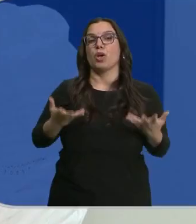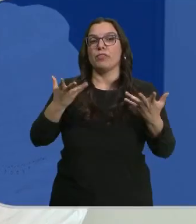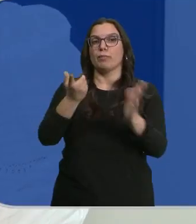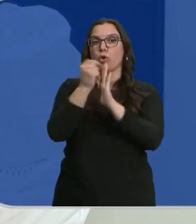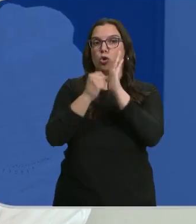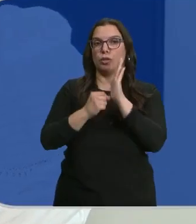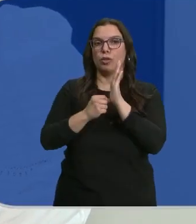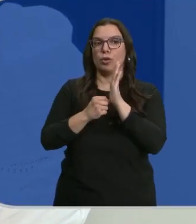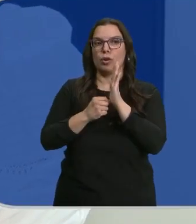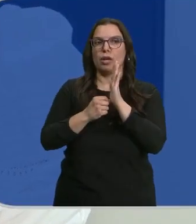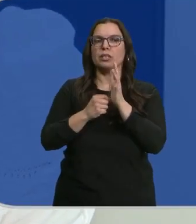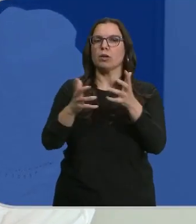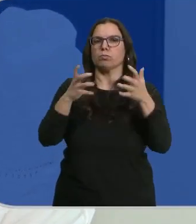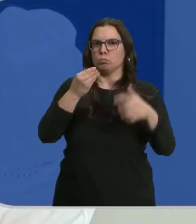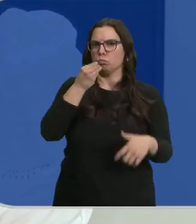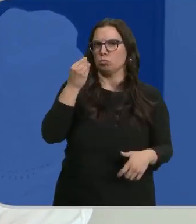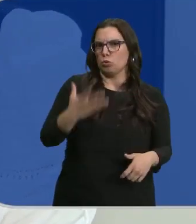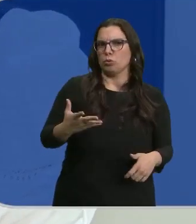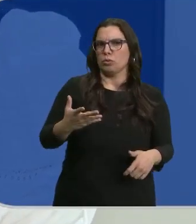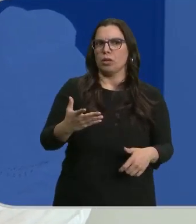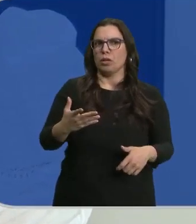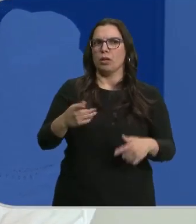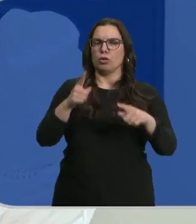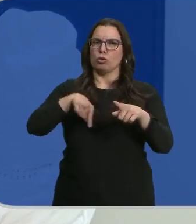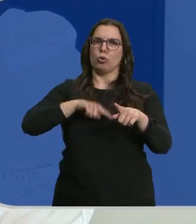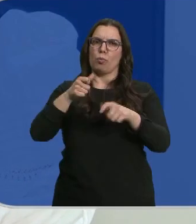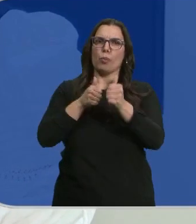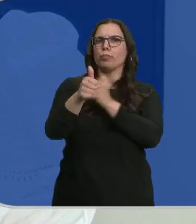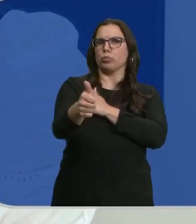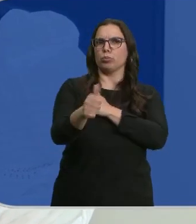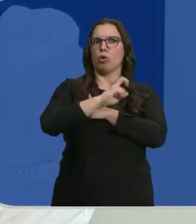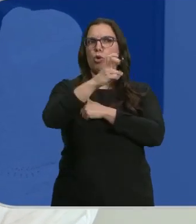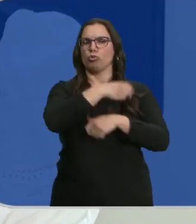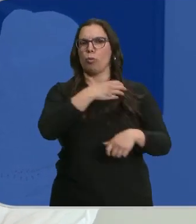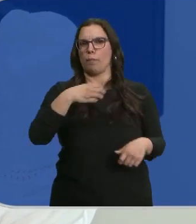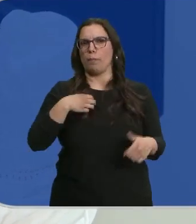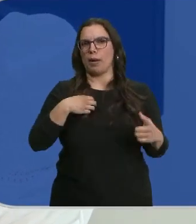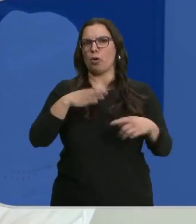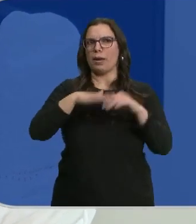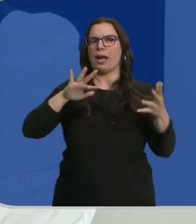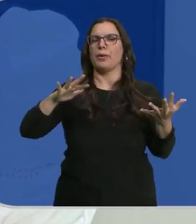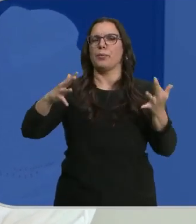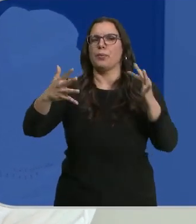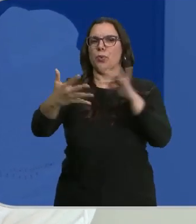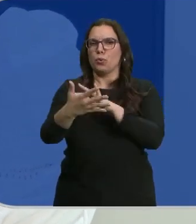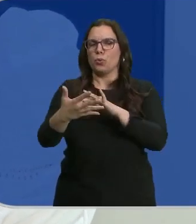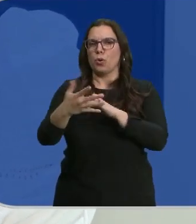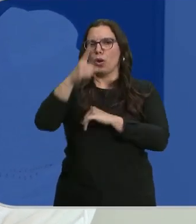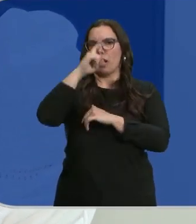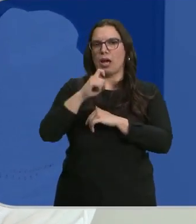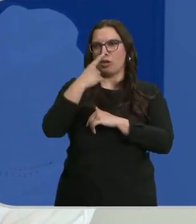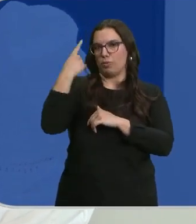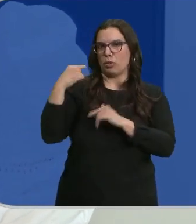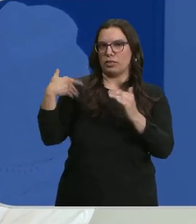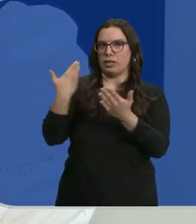condiciones muy rentables. Hemos llevado un poco la delantera a otros bancos en la evolución desde el año